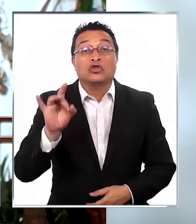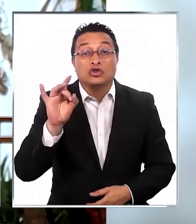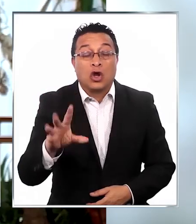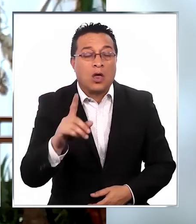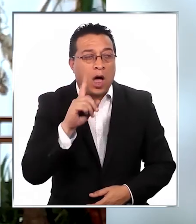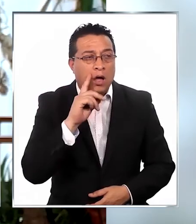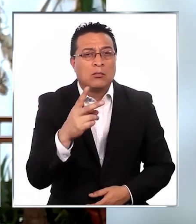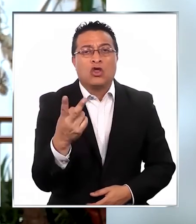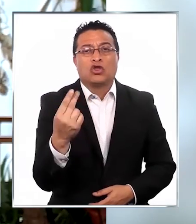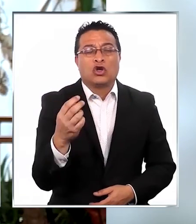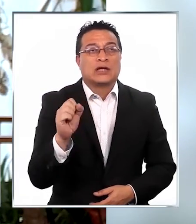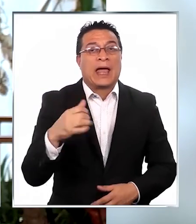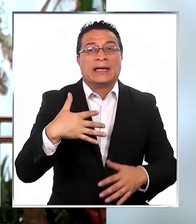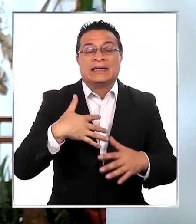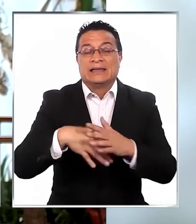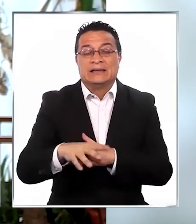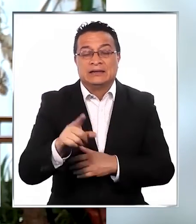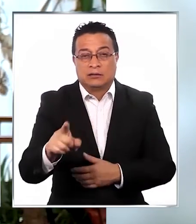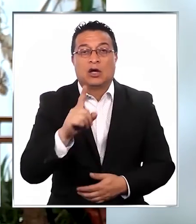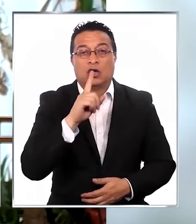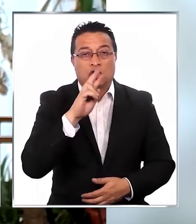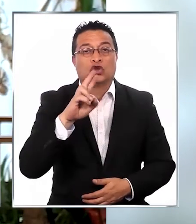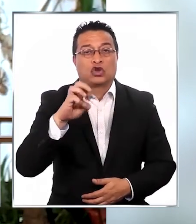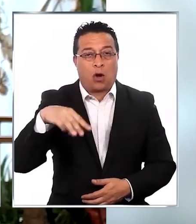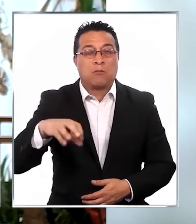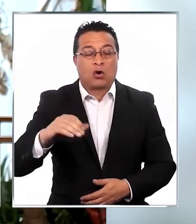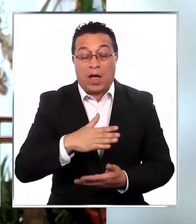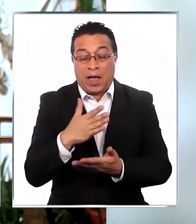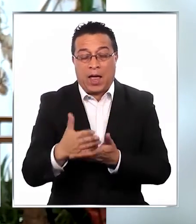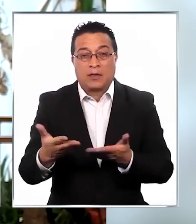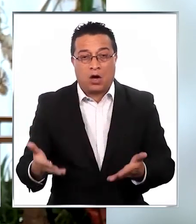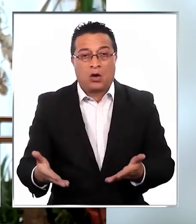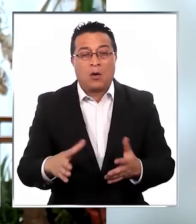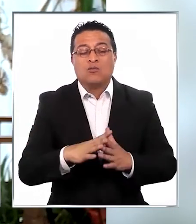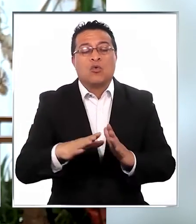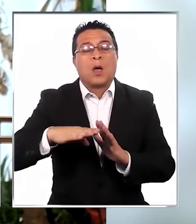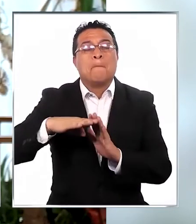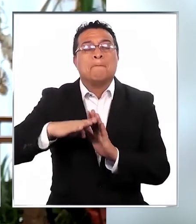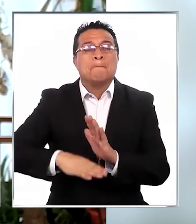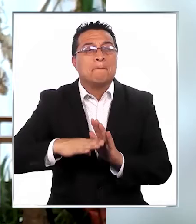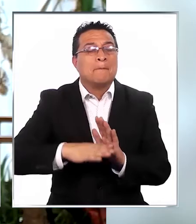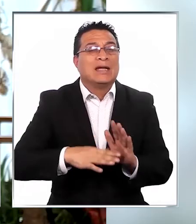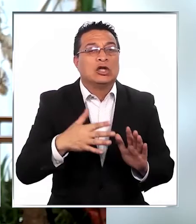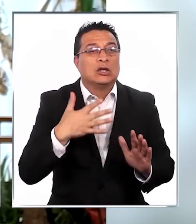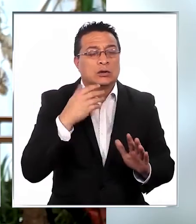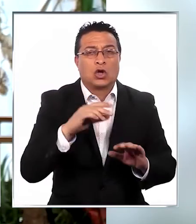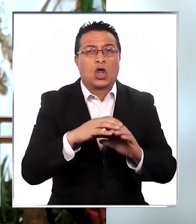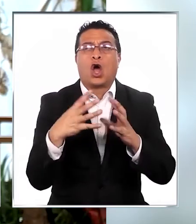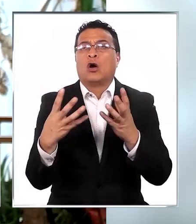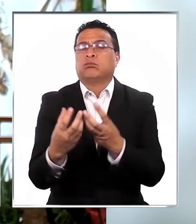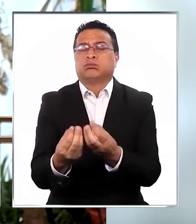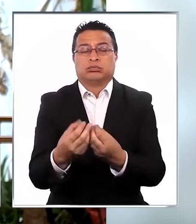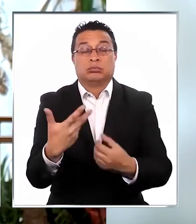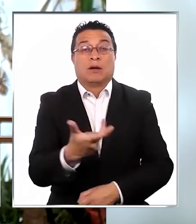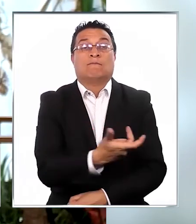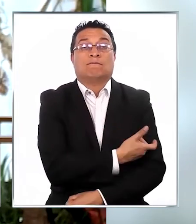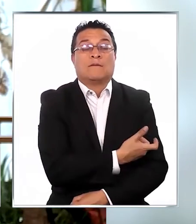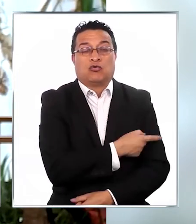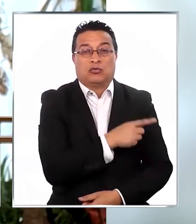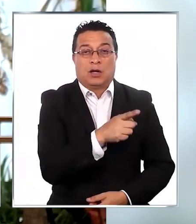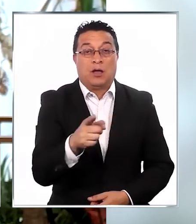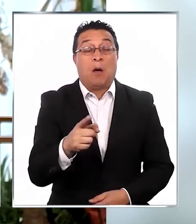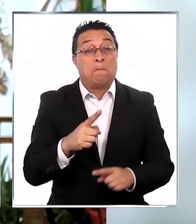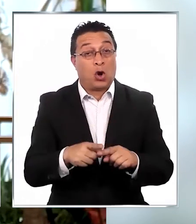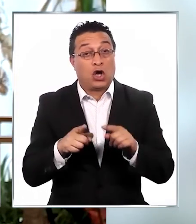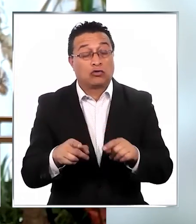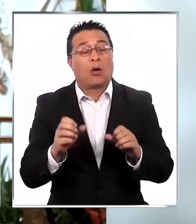Solo hay entre 12 y 15 reportes de trombos hasta el momento, lo que es mucho menos de lo que se esperaría para la cantidad de personas vacunadas.